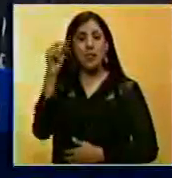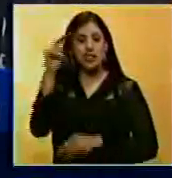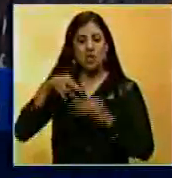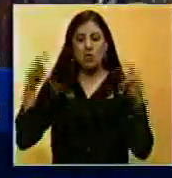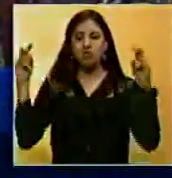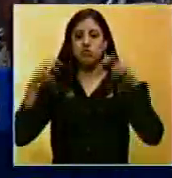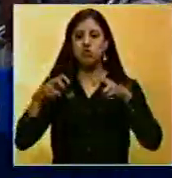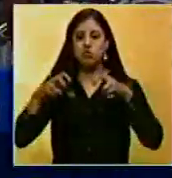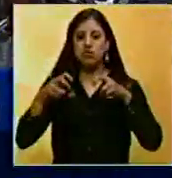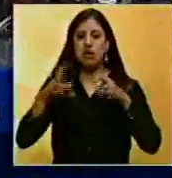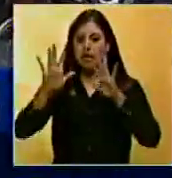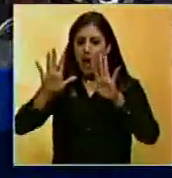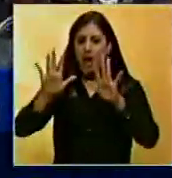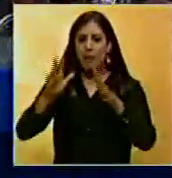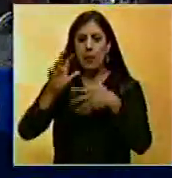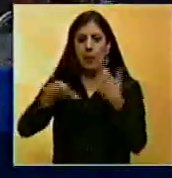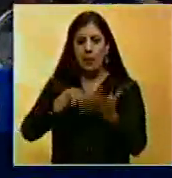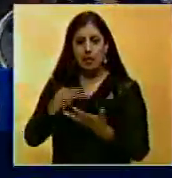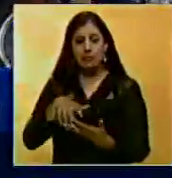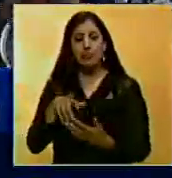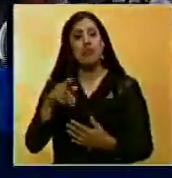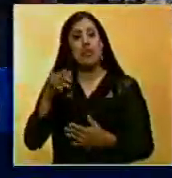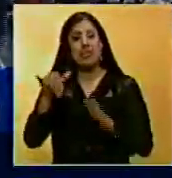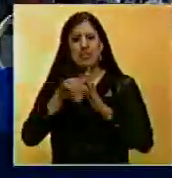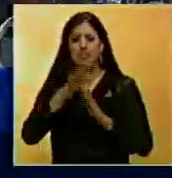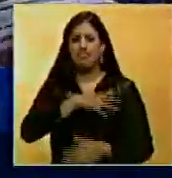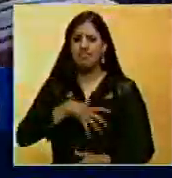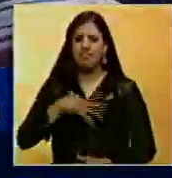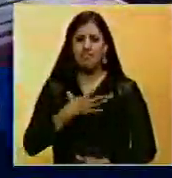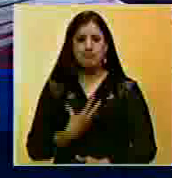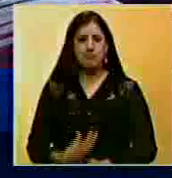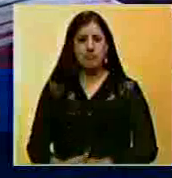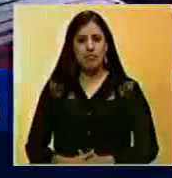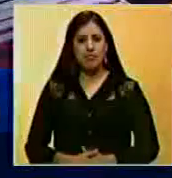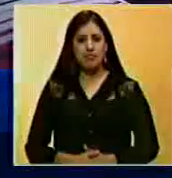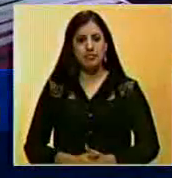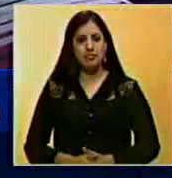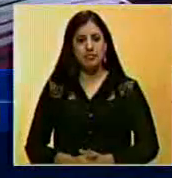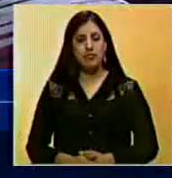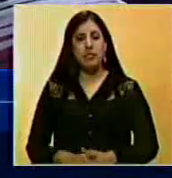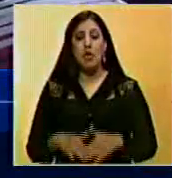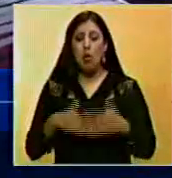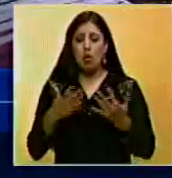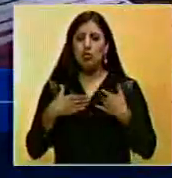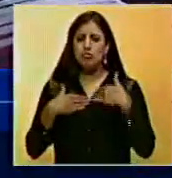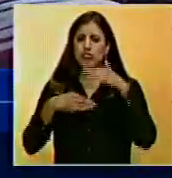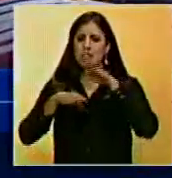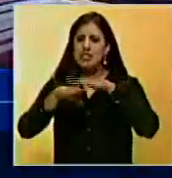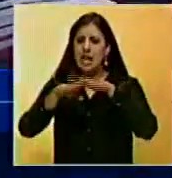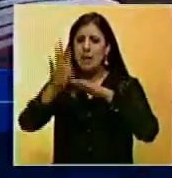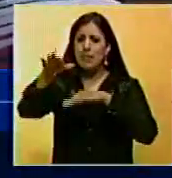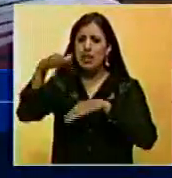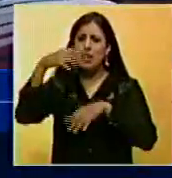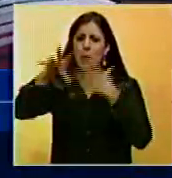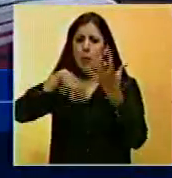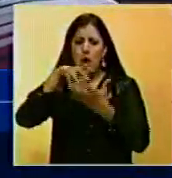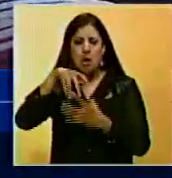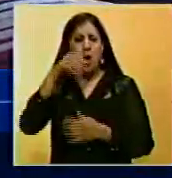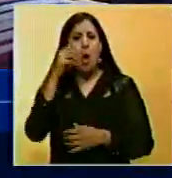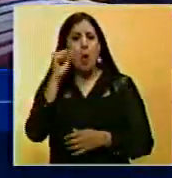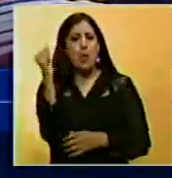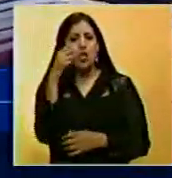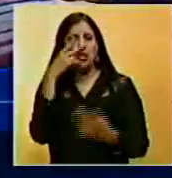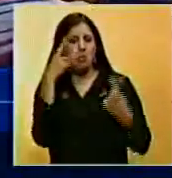Nacional para calmar la situación. Vecinos lamentaron lo ocurrido. Cuando uno los llama, cualquier problema que hay aquí no salen,